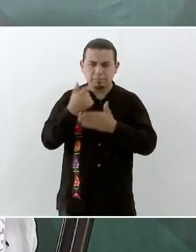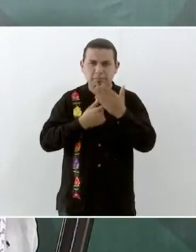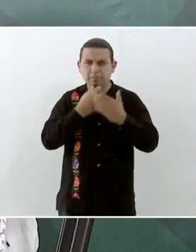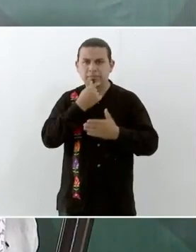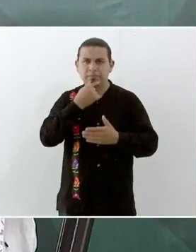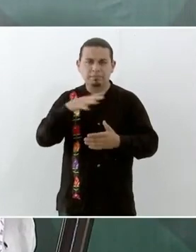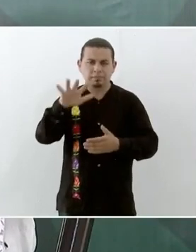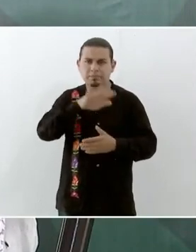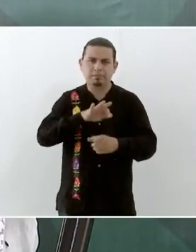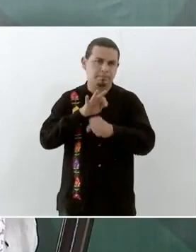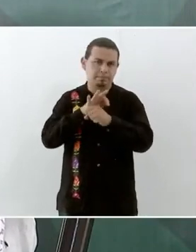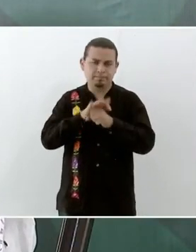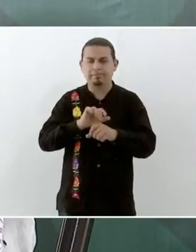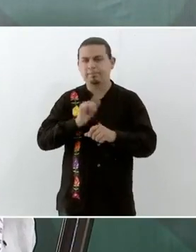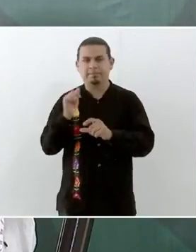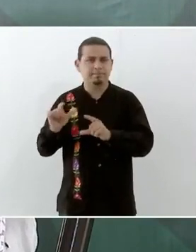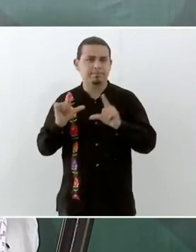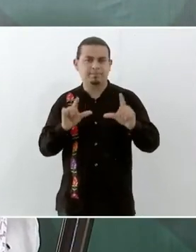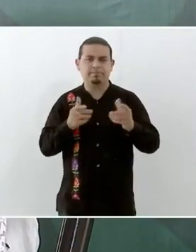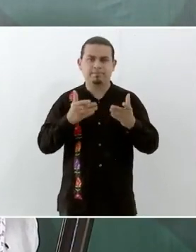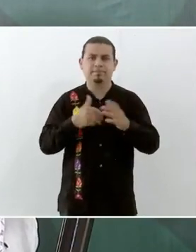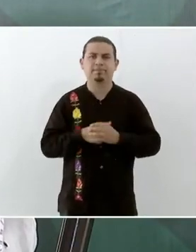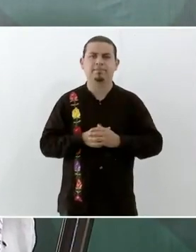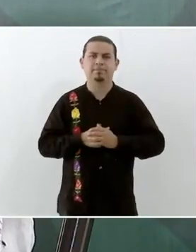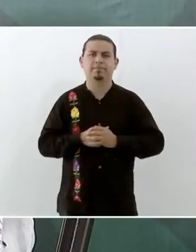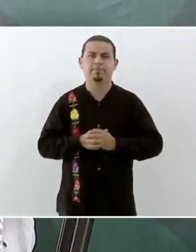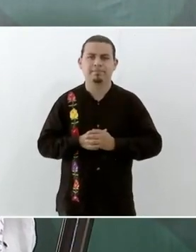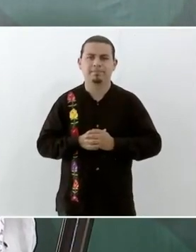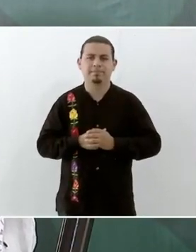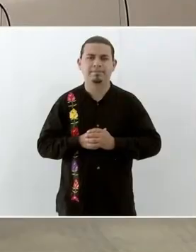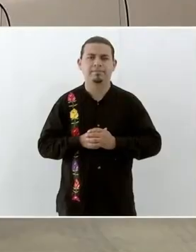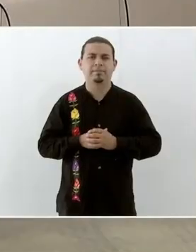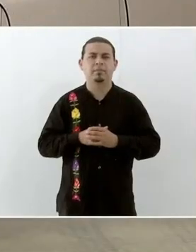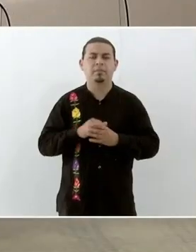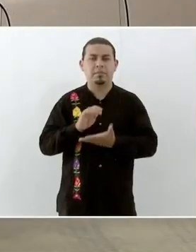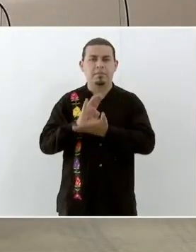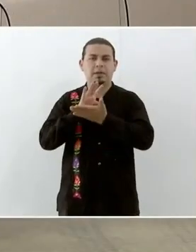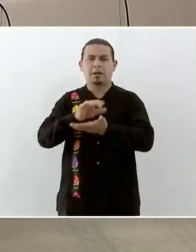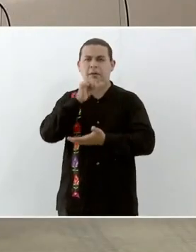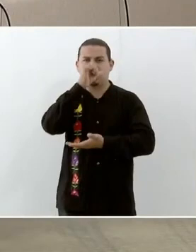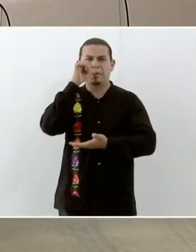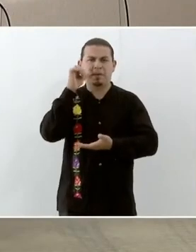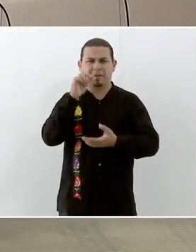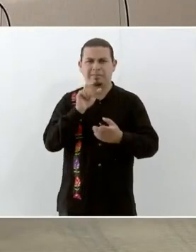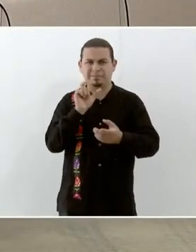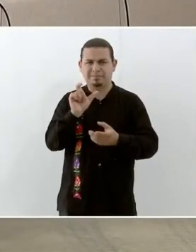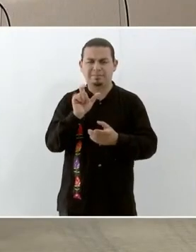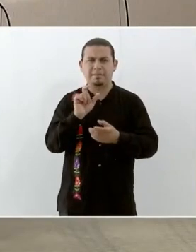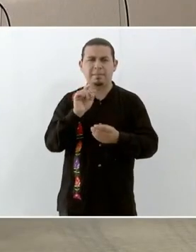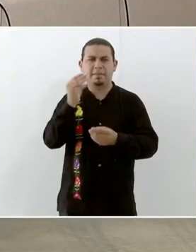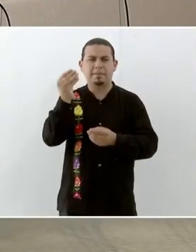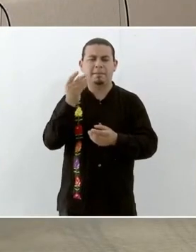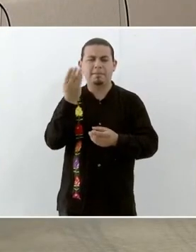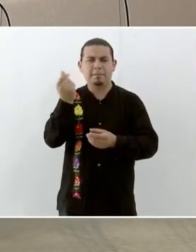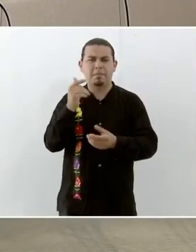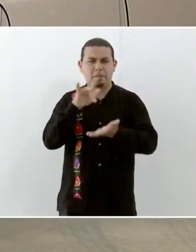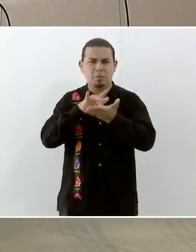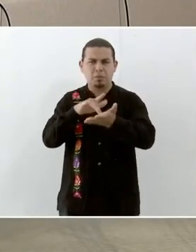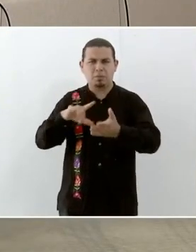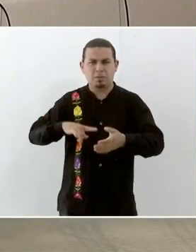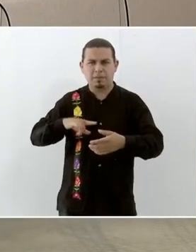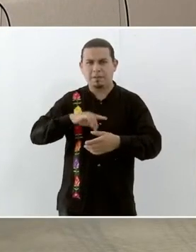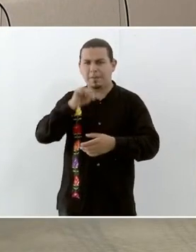indígenas. Adelante. En el caso de las becas Benito Juárez tienen este